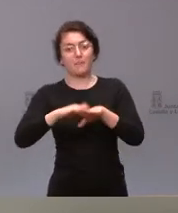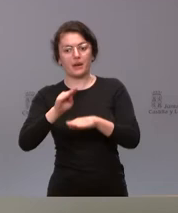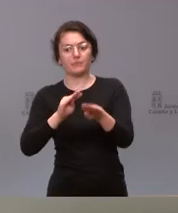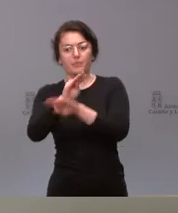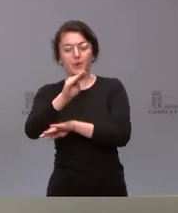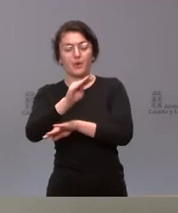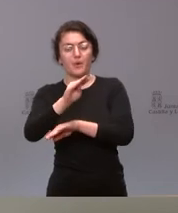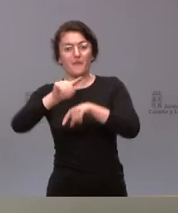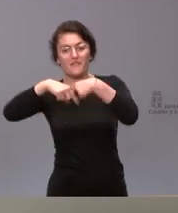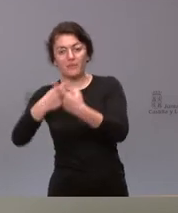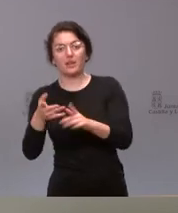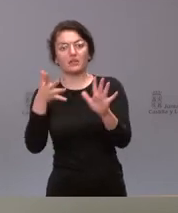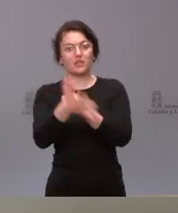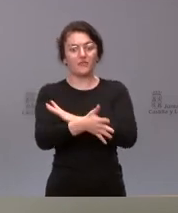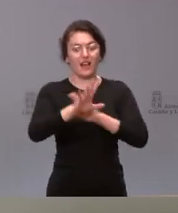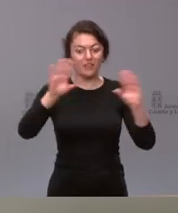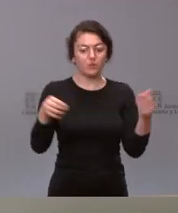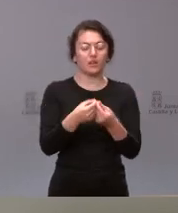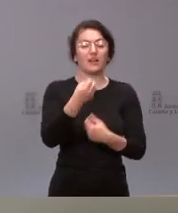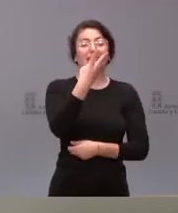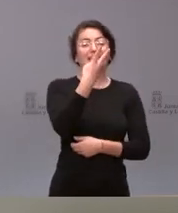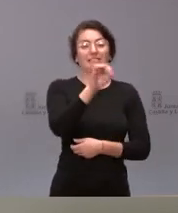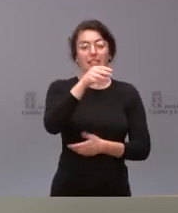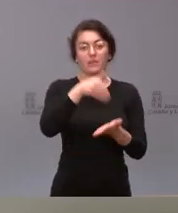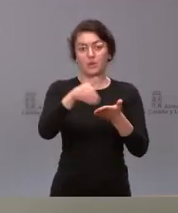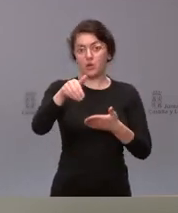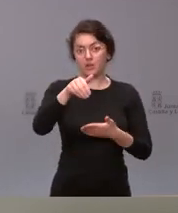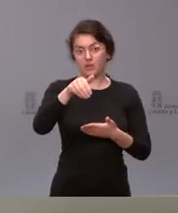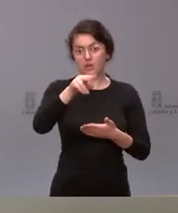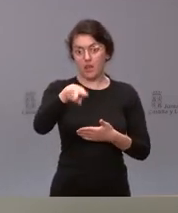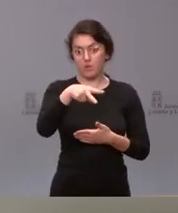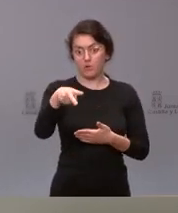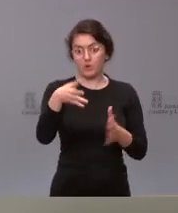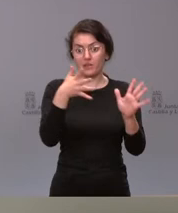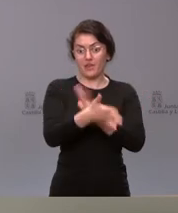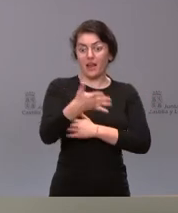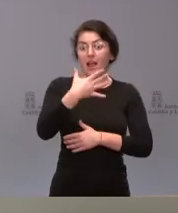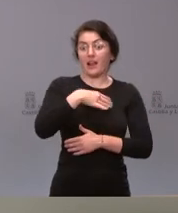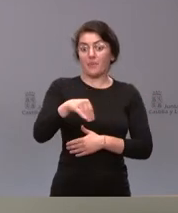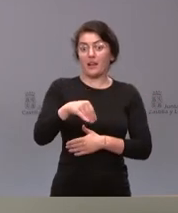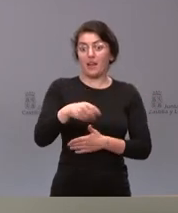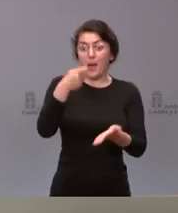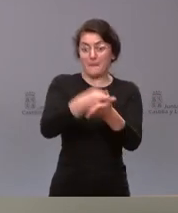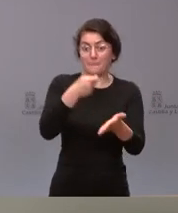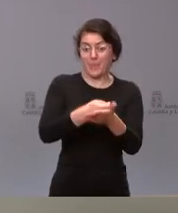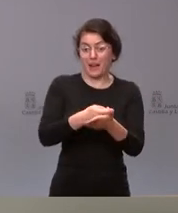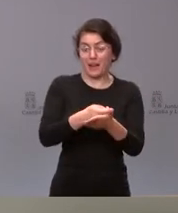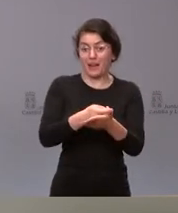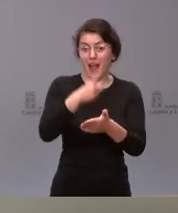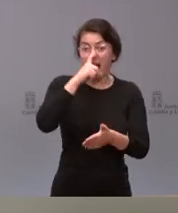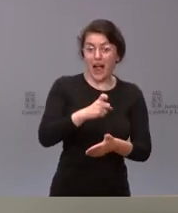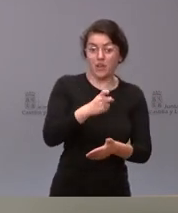anticipamos 30 millones de euros que pudiéndose haber pagado en el año 21 se pagaron en el año 20 como consecuencia